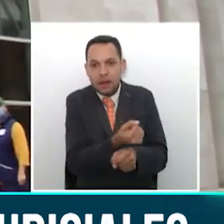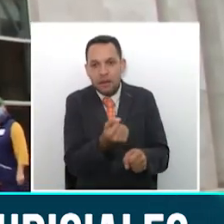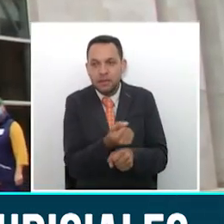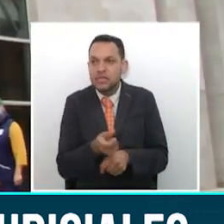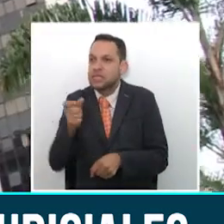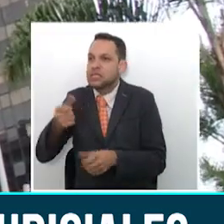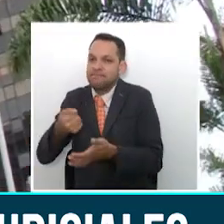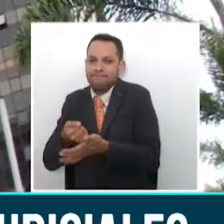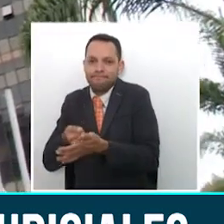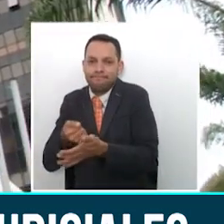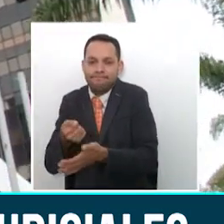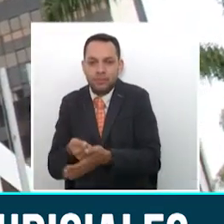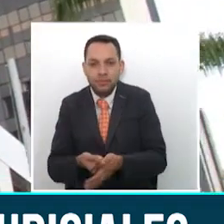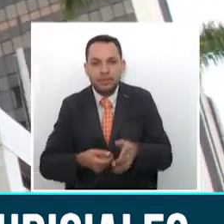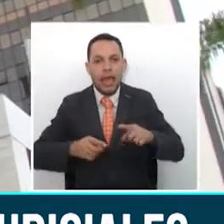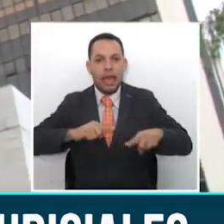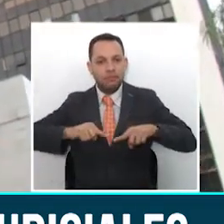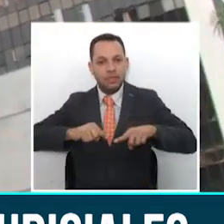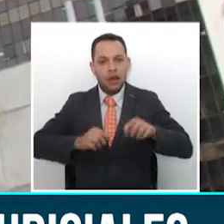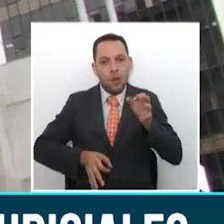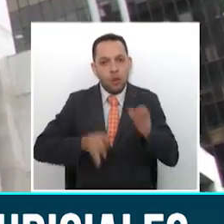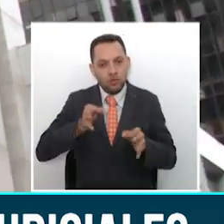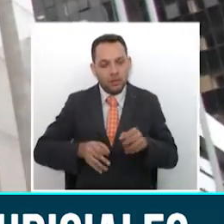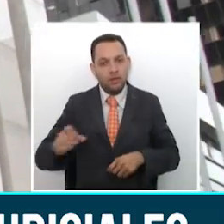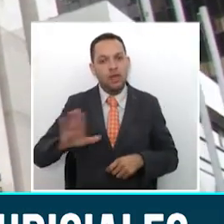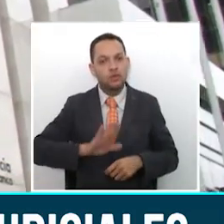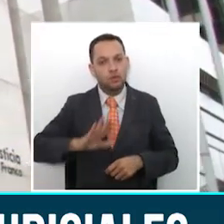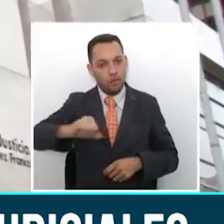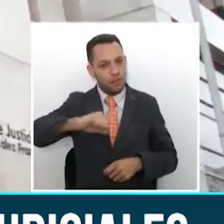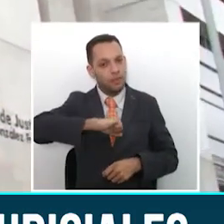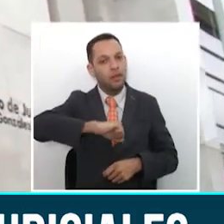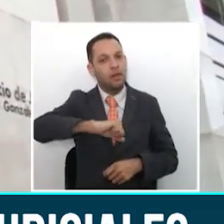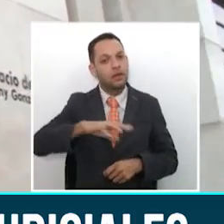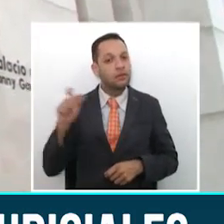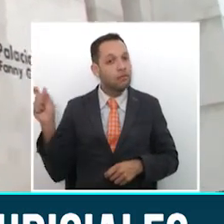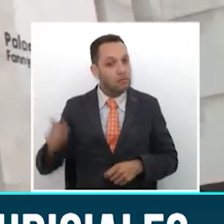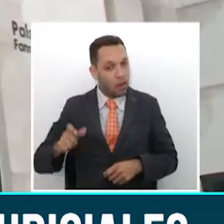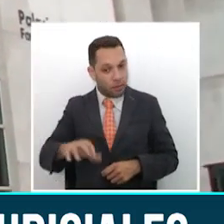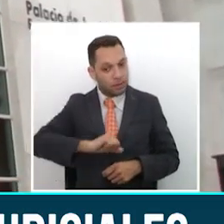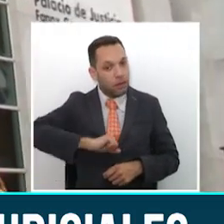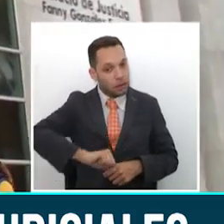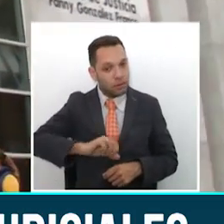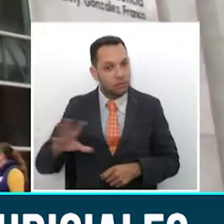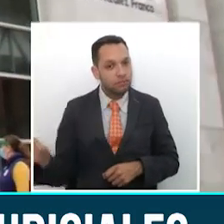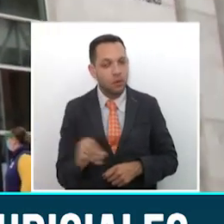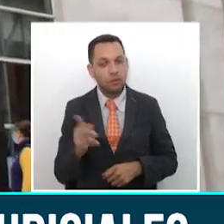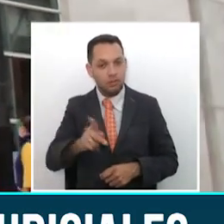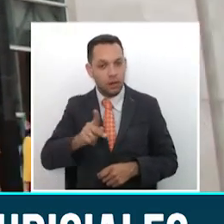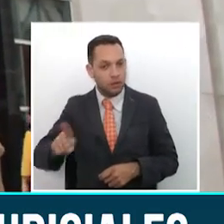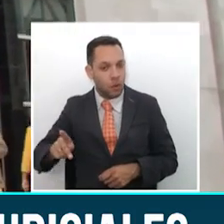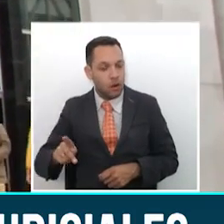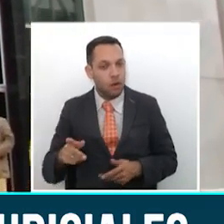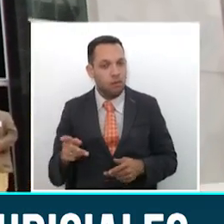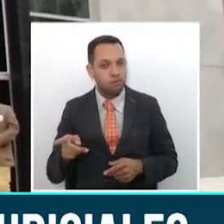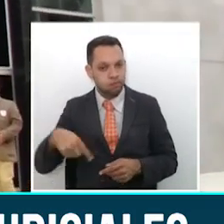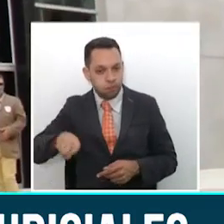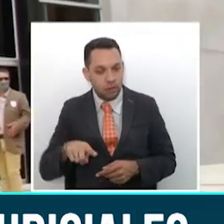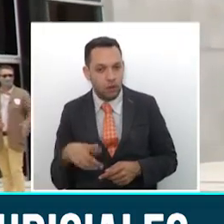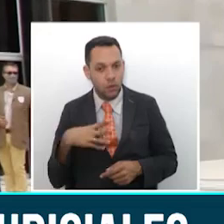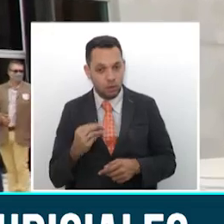que la administración de justicia es un derecho fundamental. La justicia es un derecho fundamental para todas las personas, los que somos